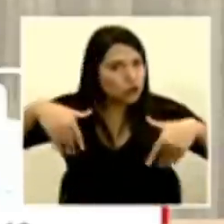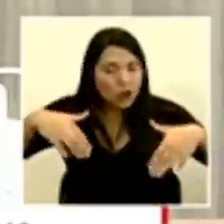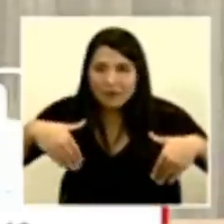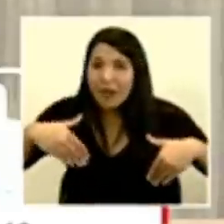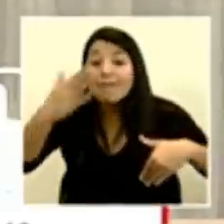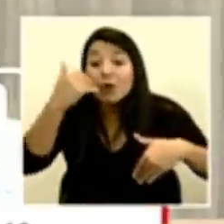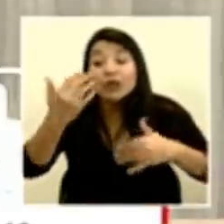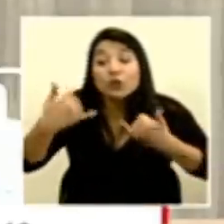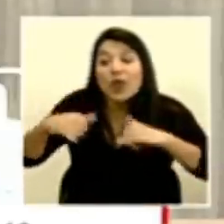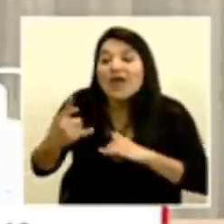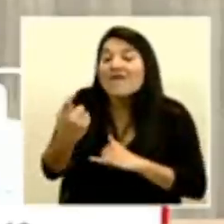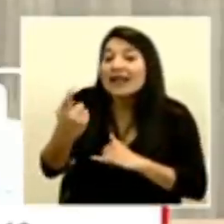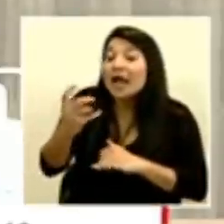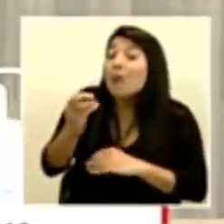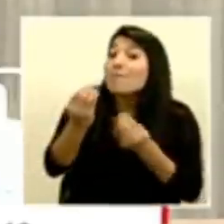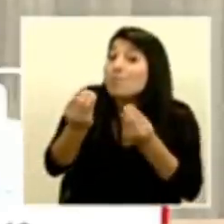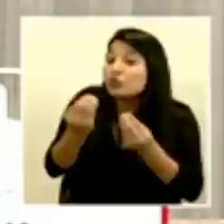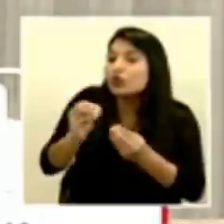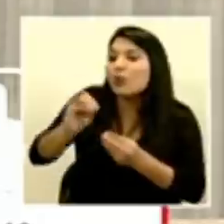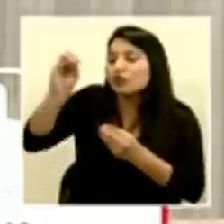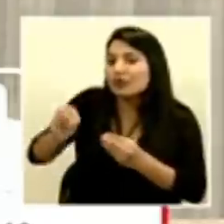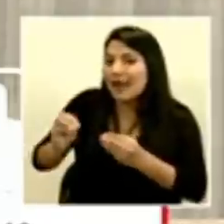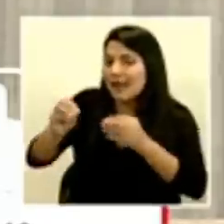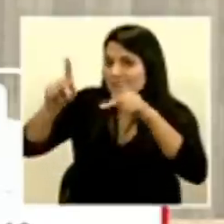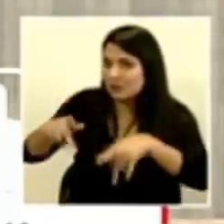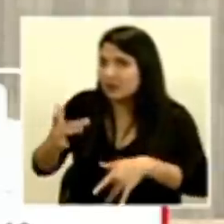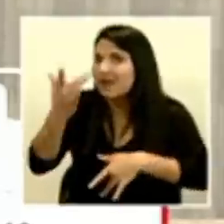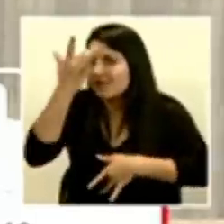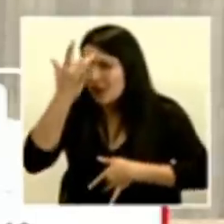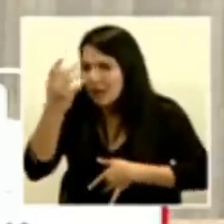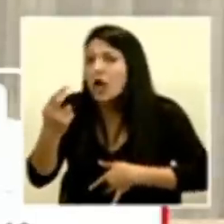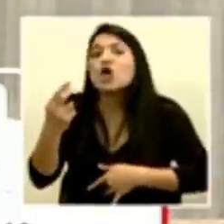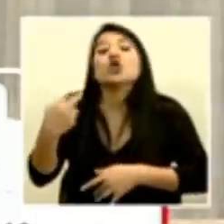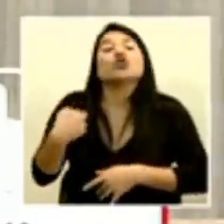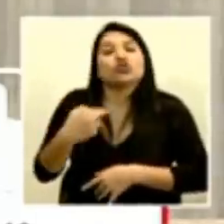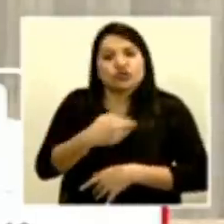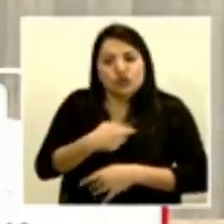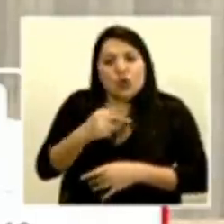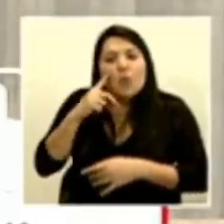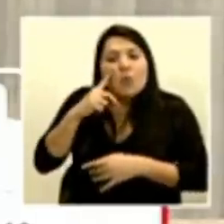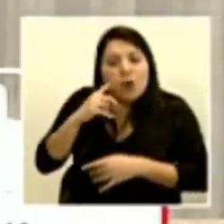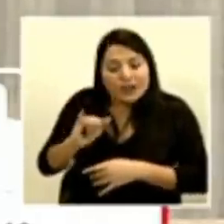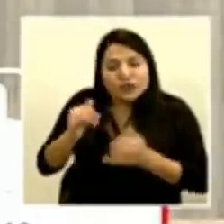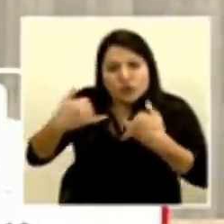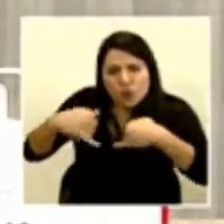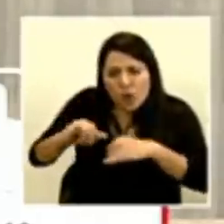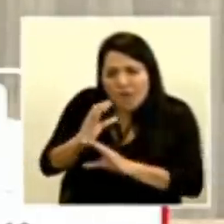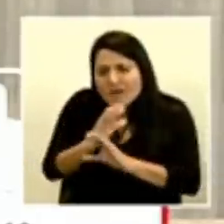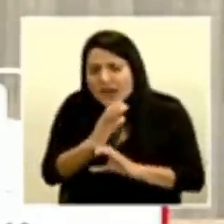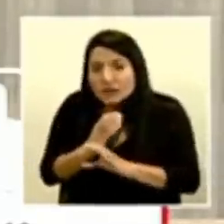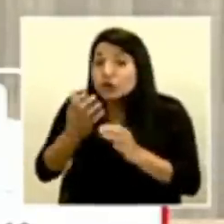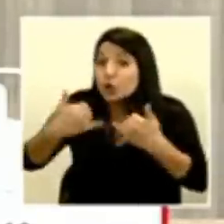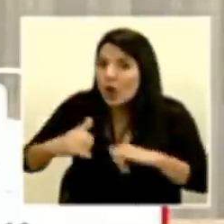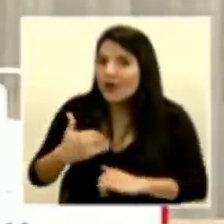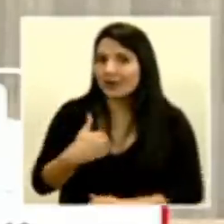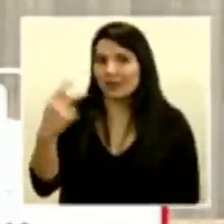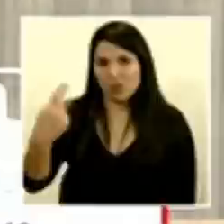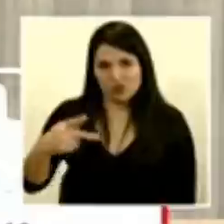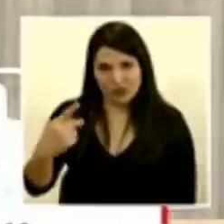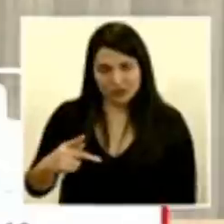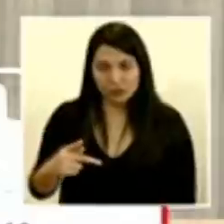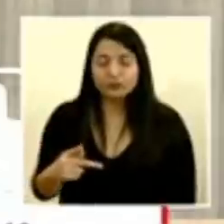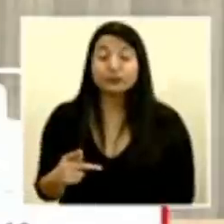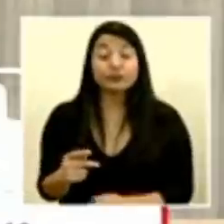para eso y eso es lo que hemos venido disciplinadamente trabajando para evitar así que el riesgo todavía está en mi